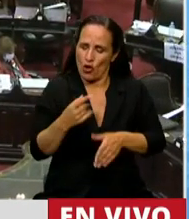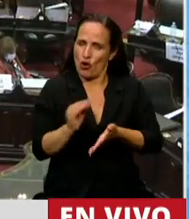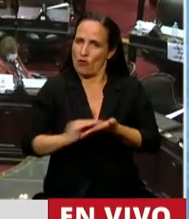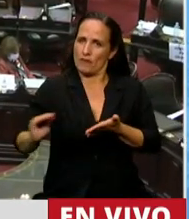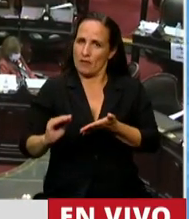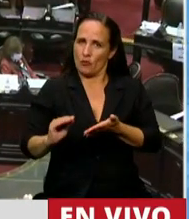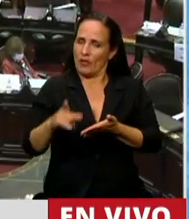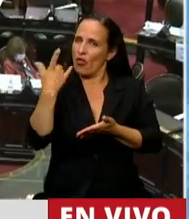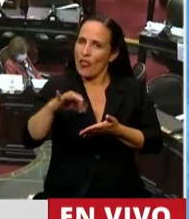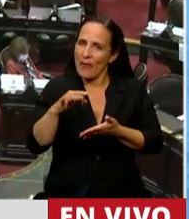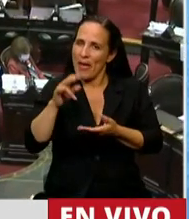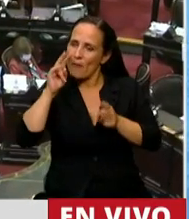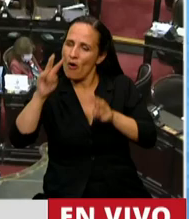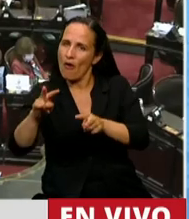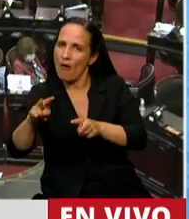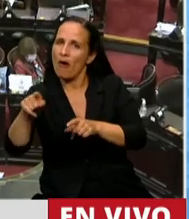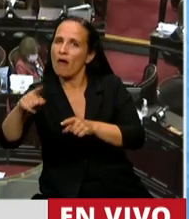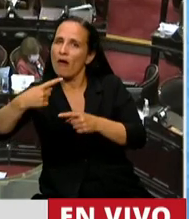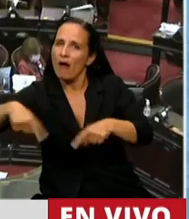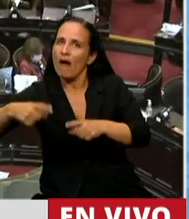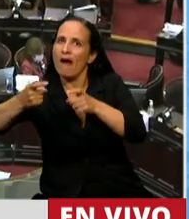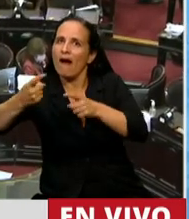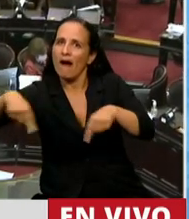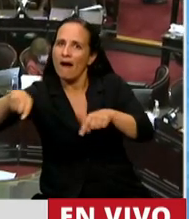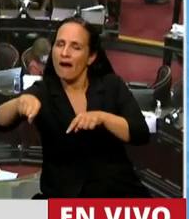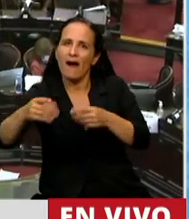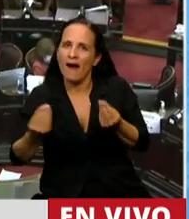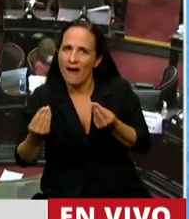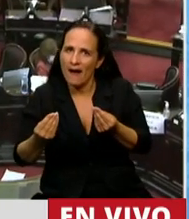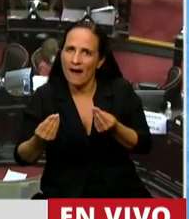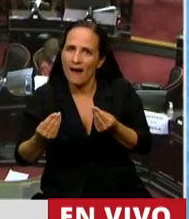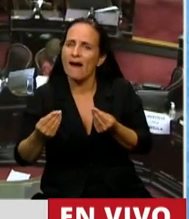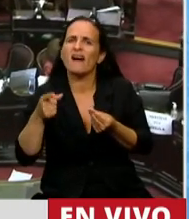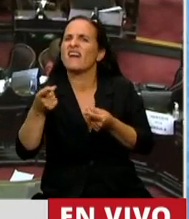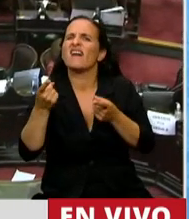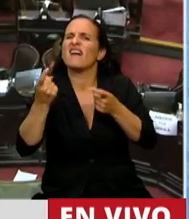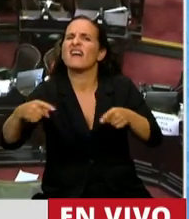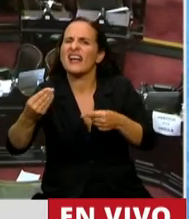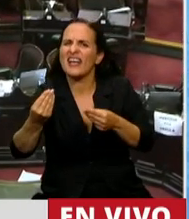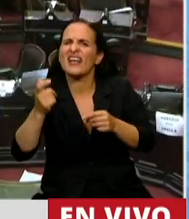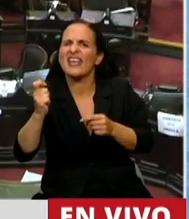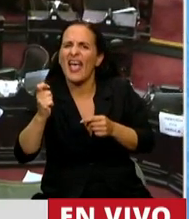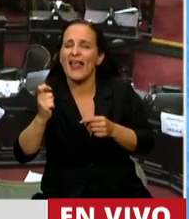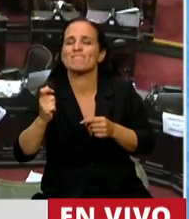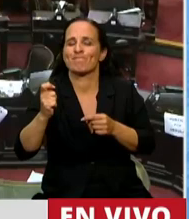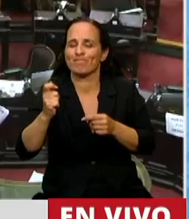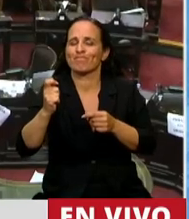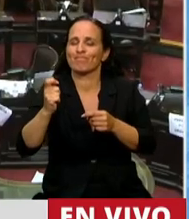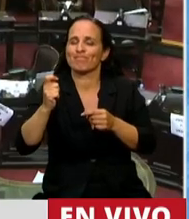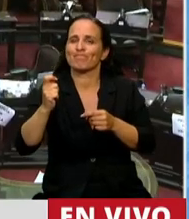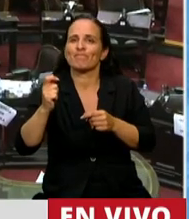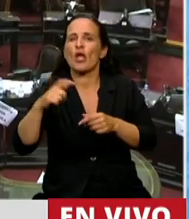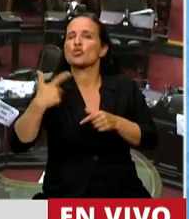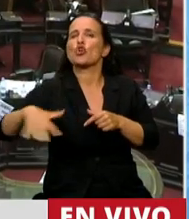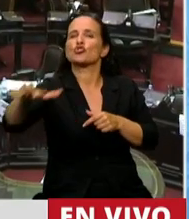puesto en la demanda. Y sobre todo en la demanda que tienen los sectores medios de la sociedad y aquellos